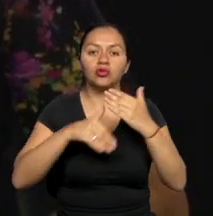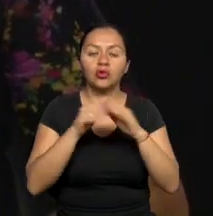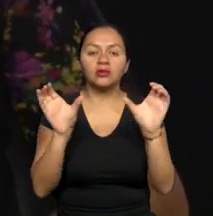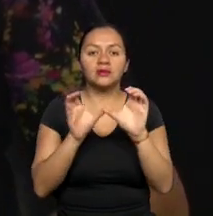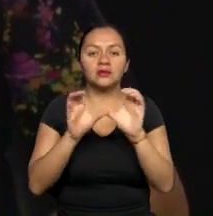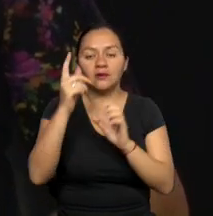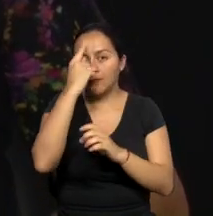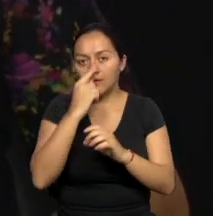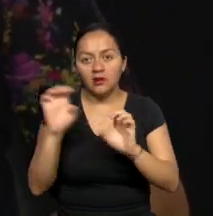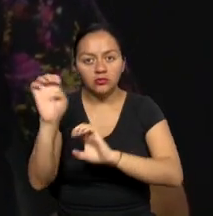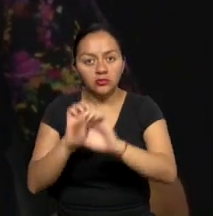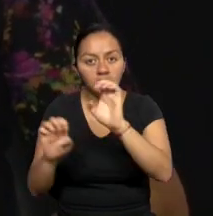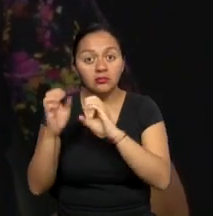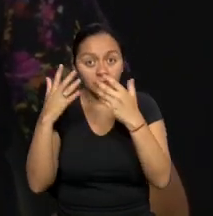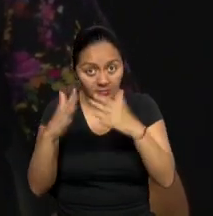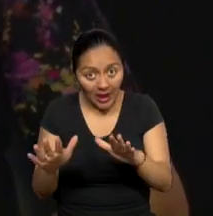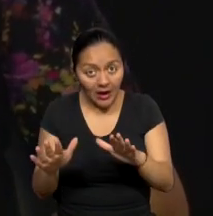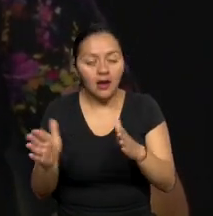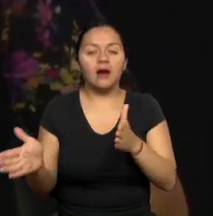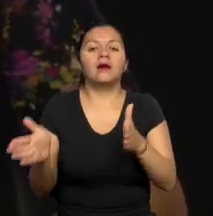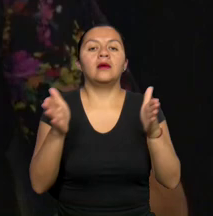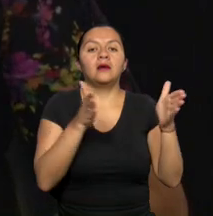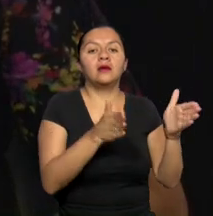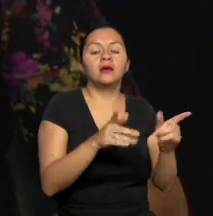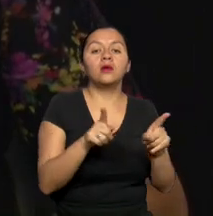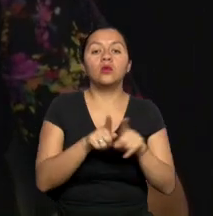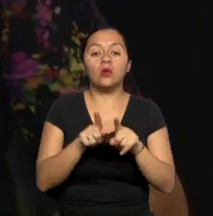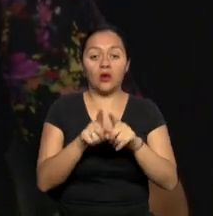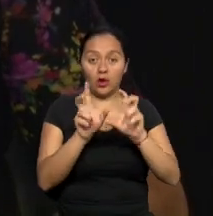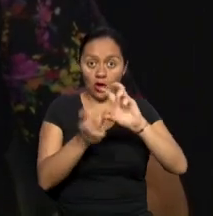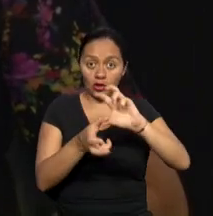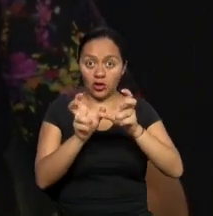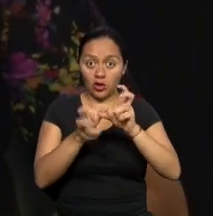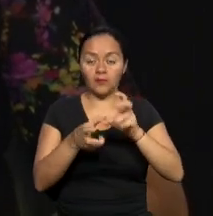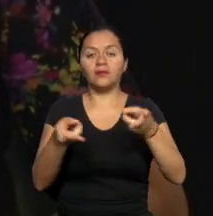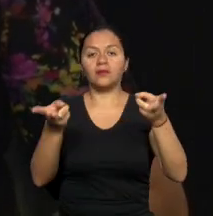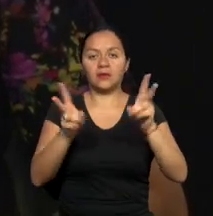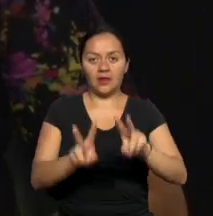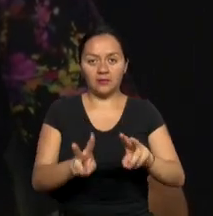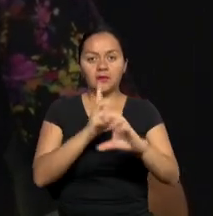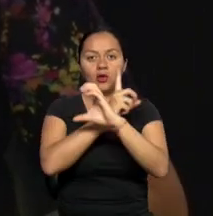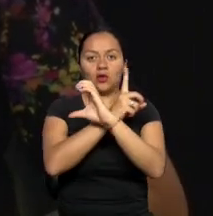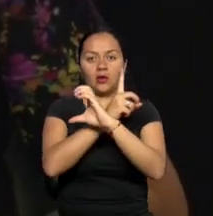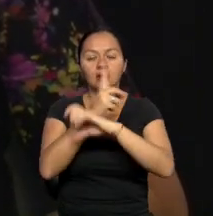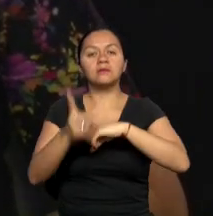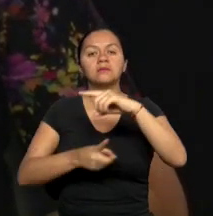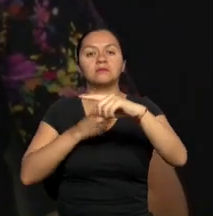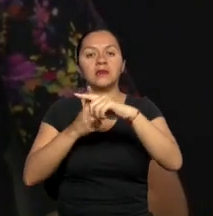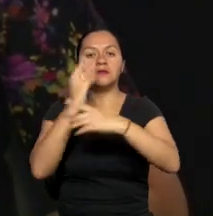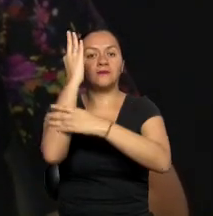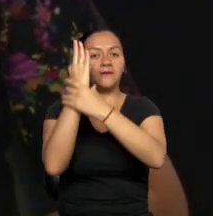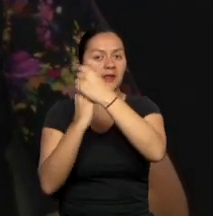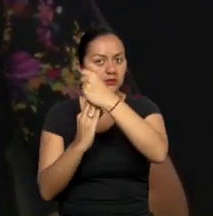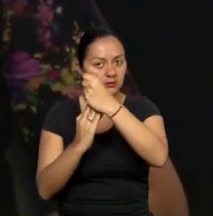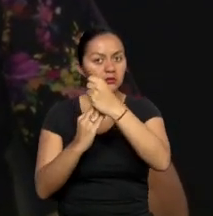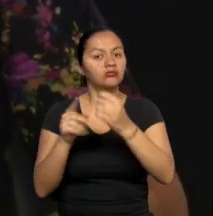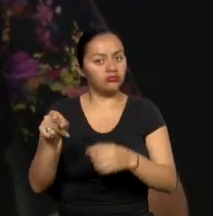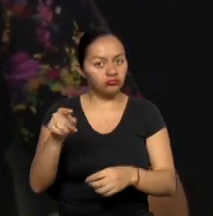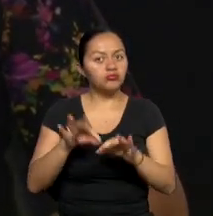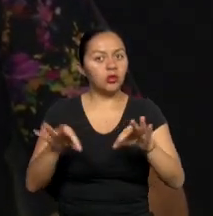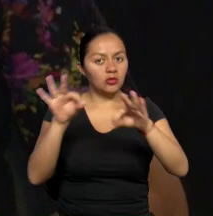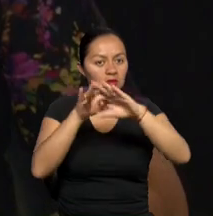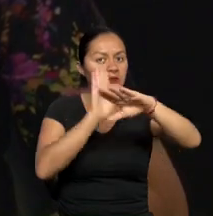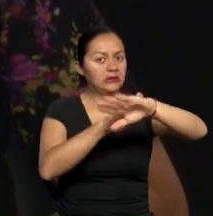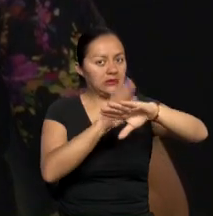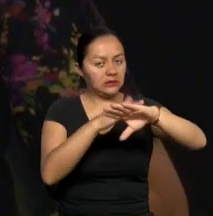permíteme señalar que no ha sido solamente desde el CORDICON, sino también con el CONADIS y la Federación de Personas Sordas. Ha sido un